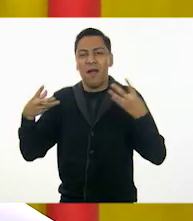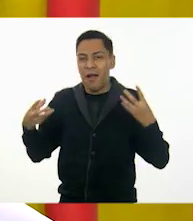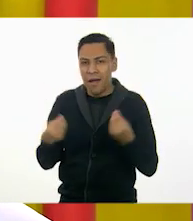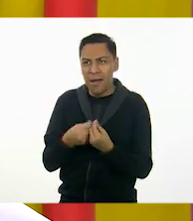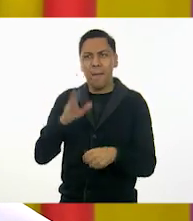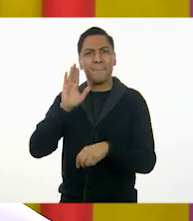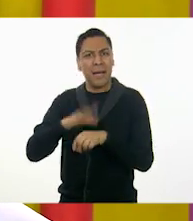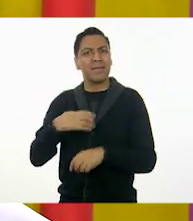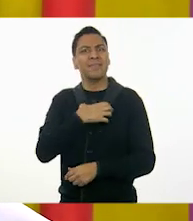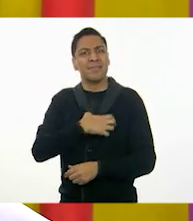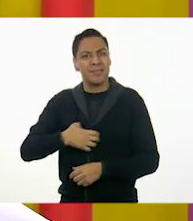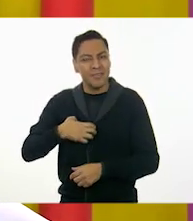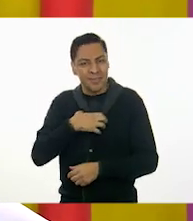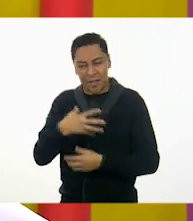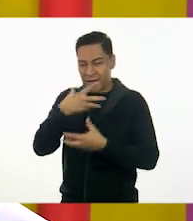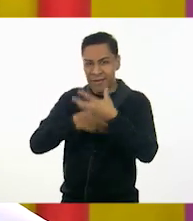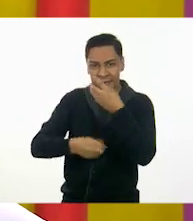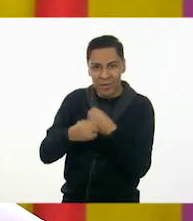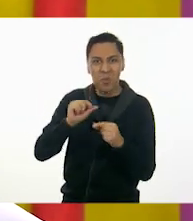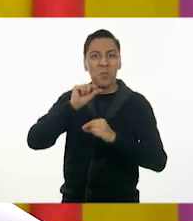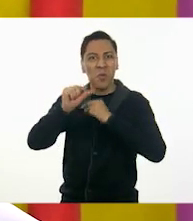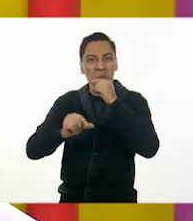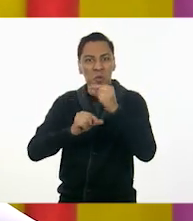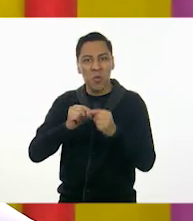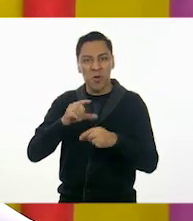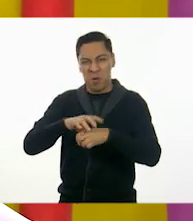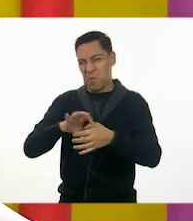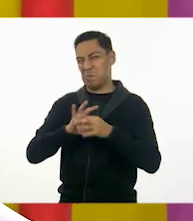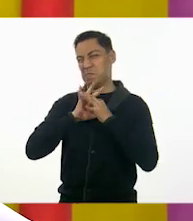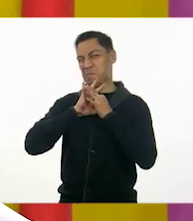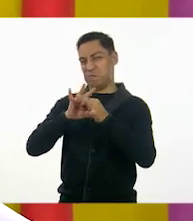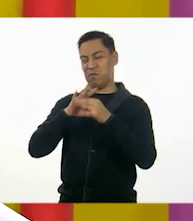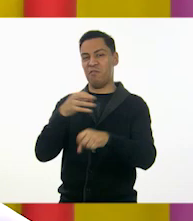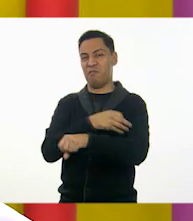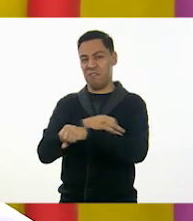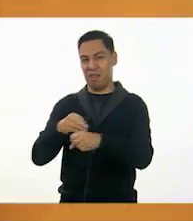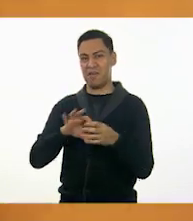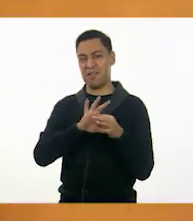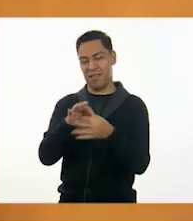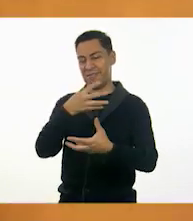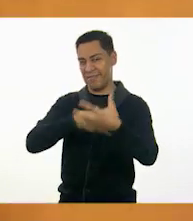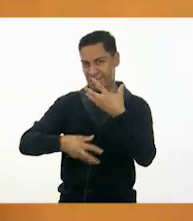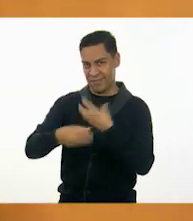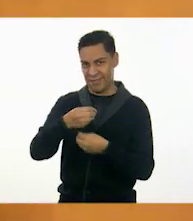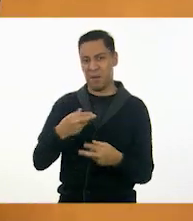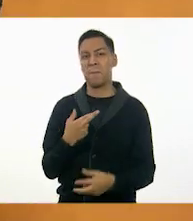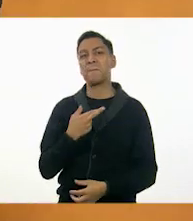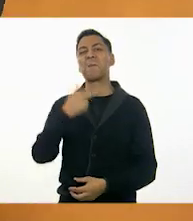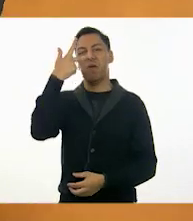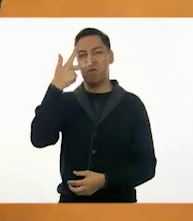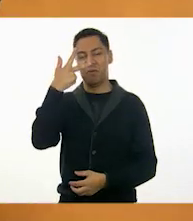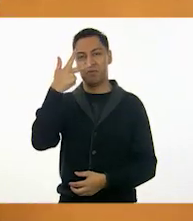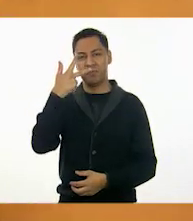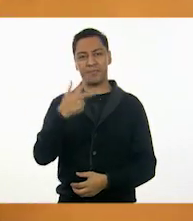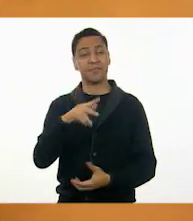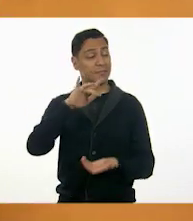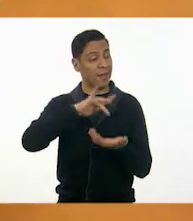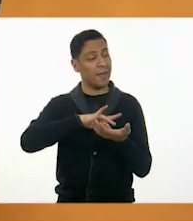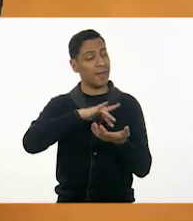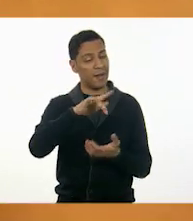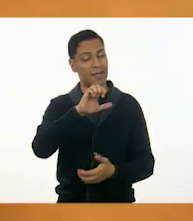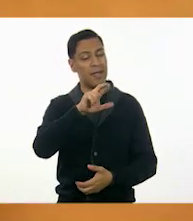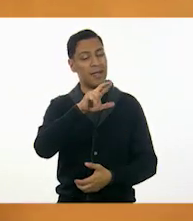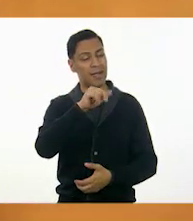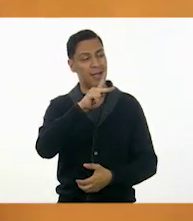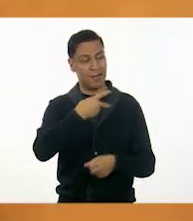agradable. Y vamos construyendo mejores lazos con nuestra familia. Claro. Pues muchas gracias, Arely, por haberme invitado